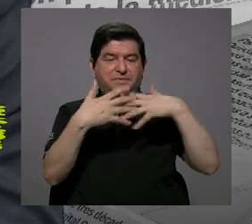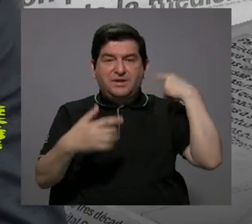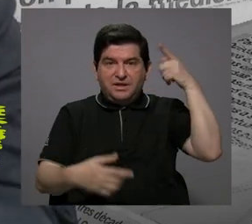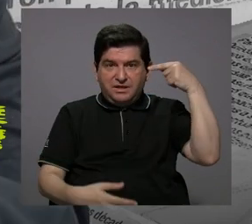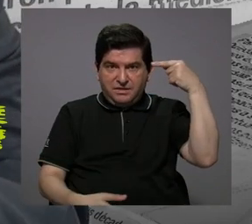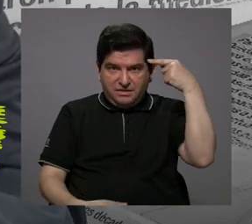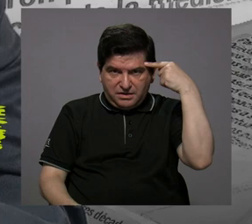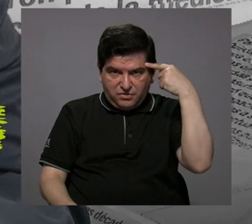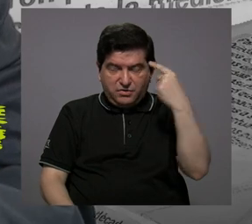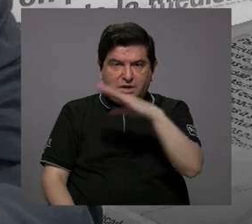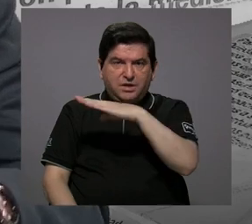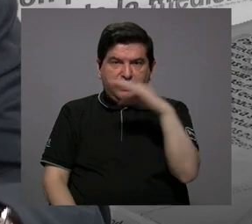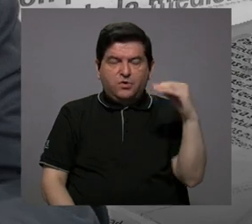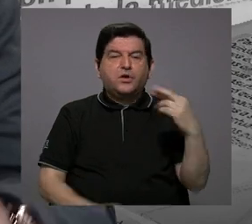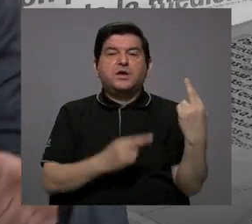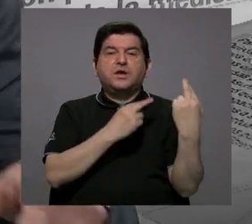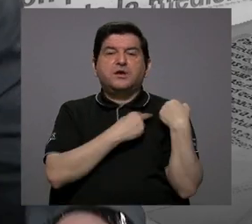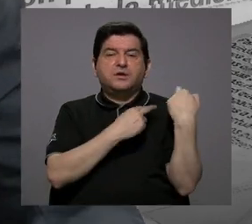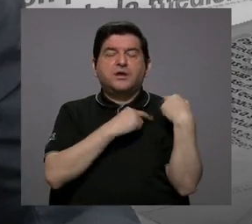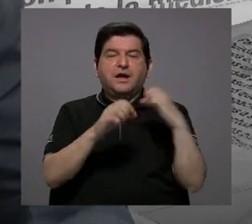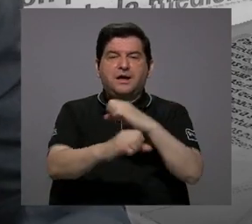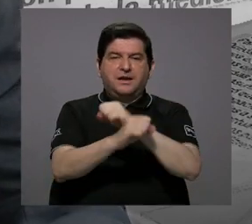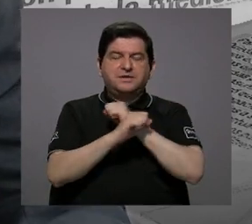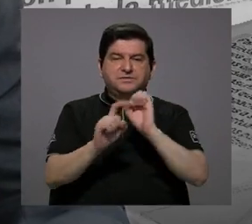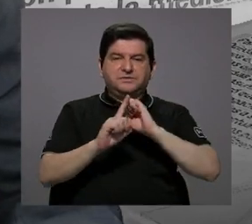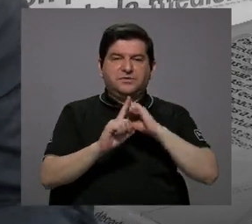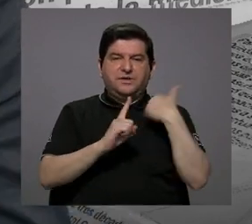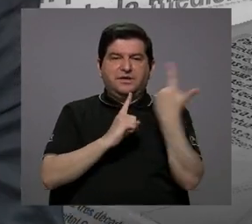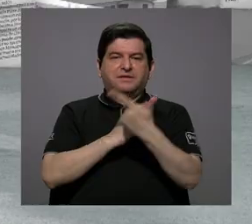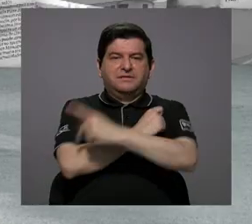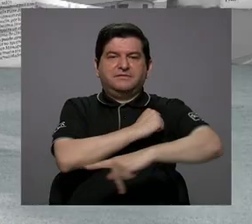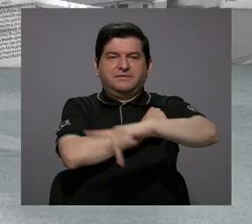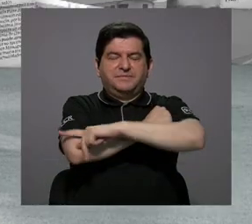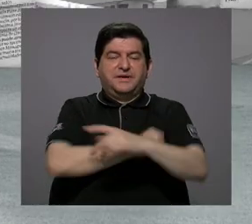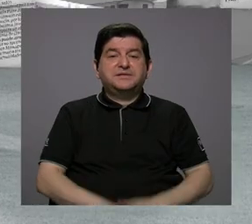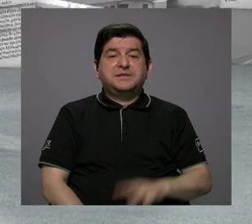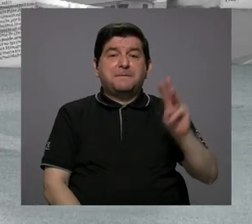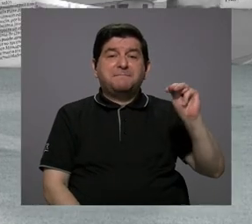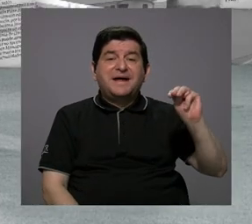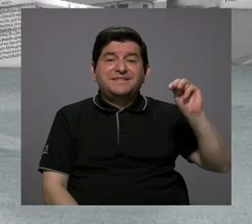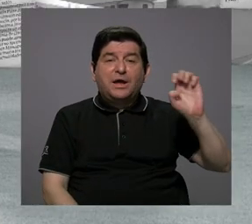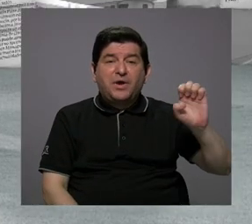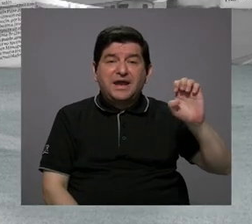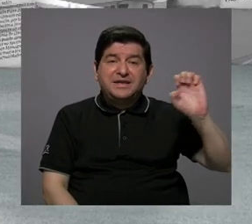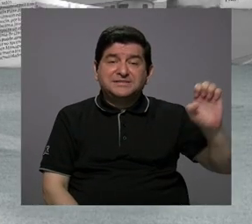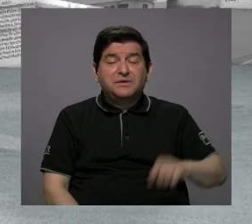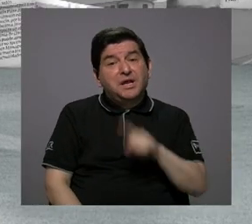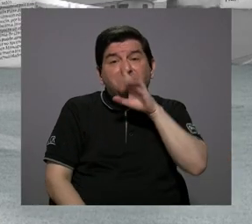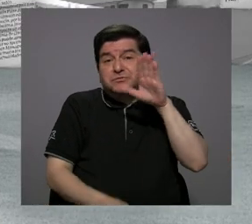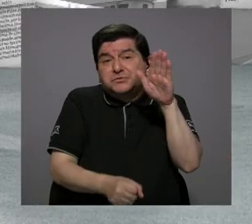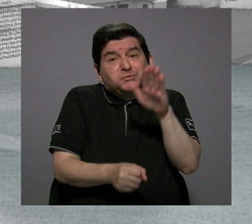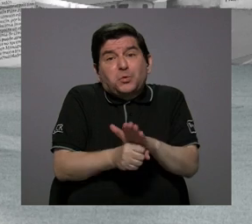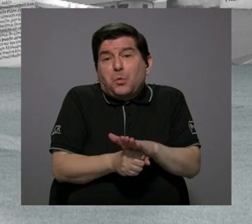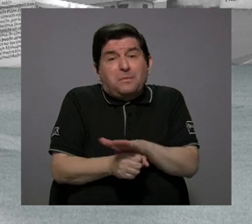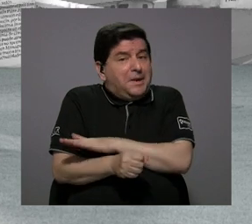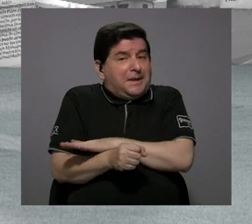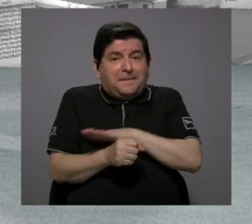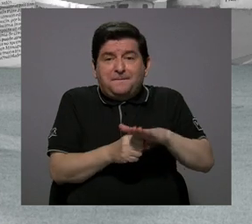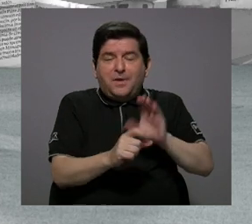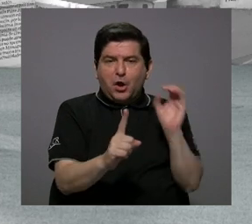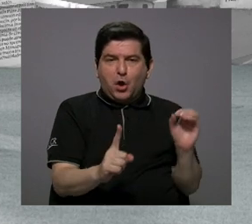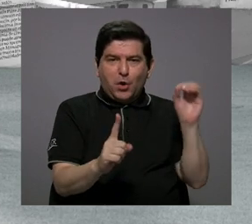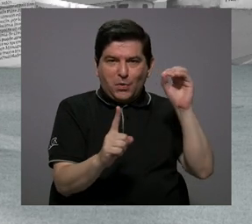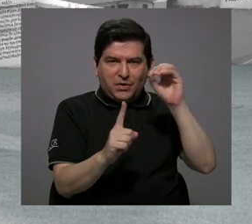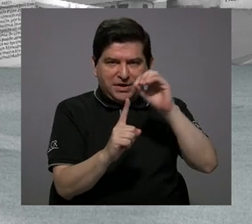gobierno con ser responsable con la seguridad social del país. Entonces, doña Marta Eugenia Esquivel está cumpliendo a cabalidad el